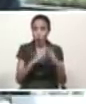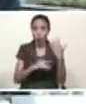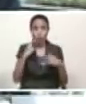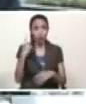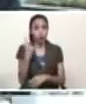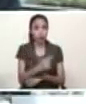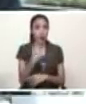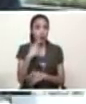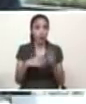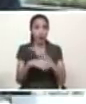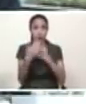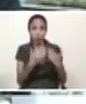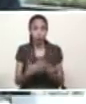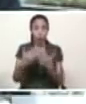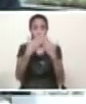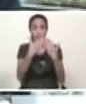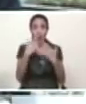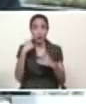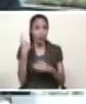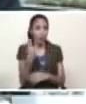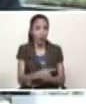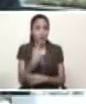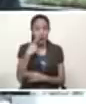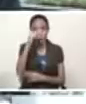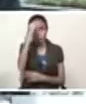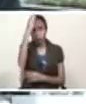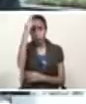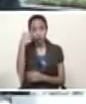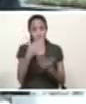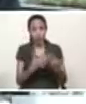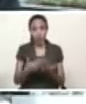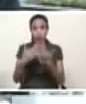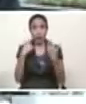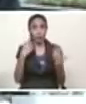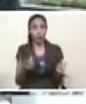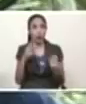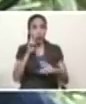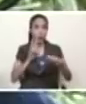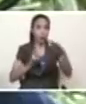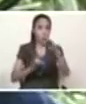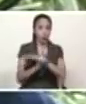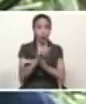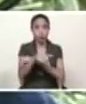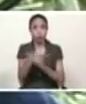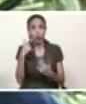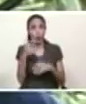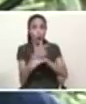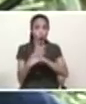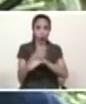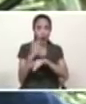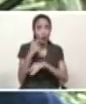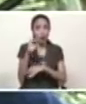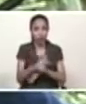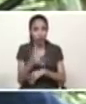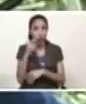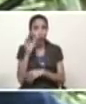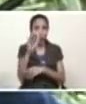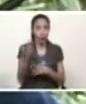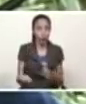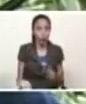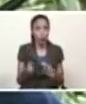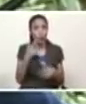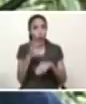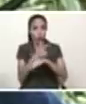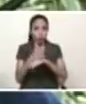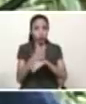es muy importante Venezuela tiene un plan tiene una visión tiene un gobierno tiene un pueblo tiene un camino y